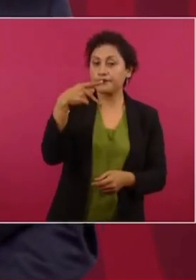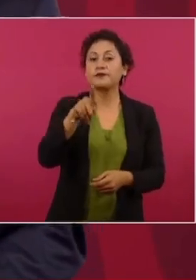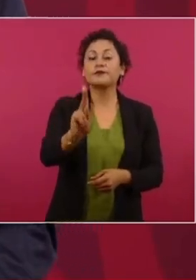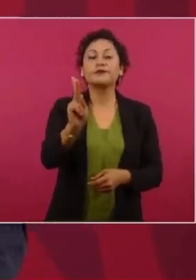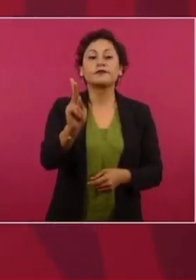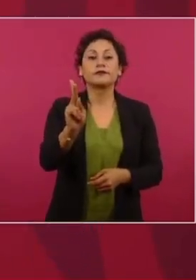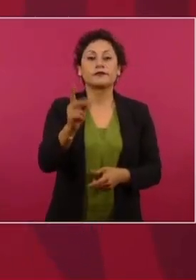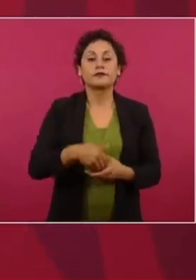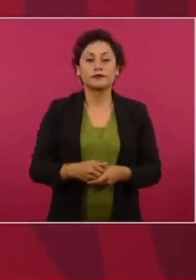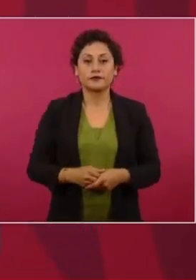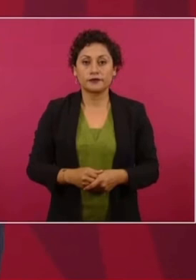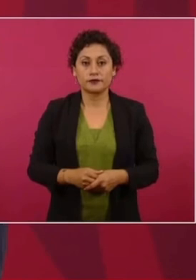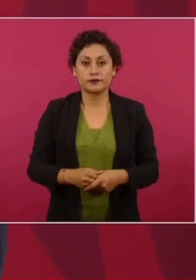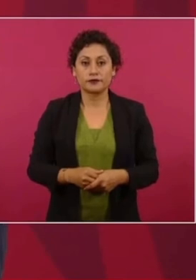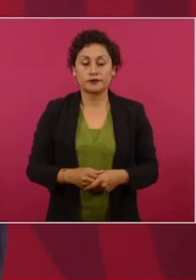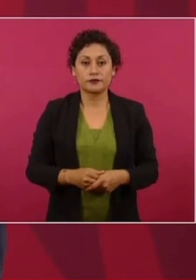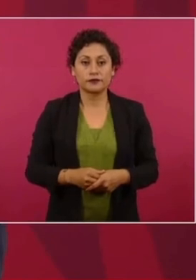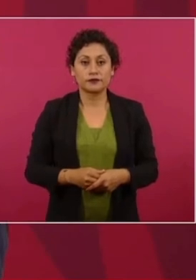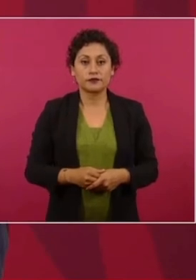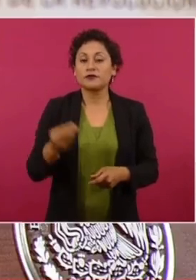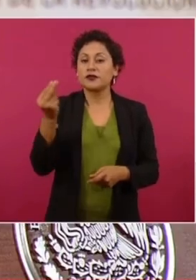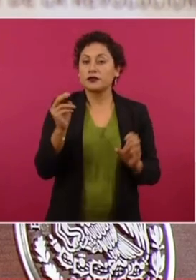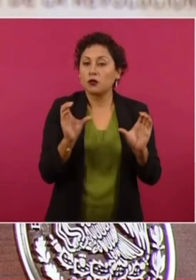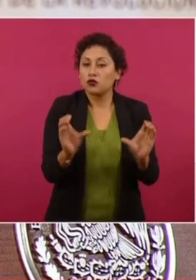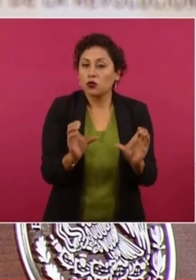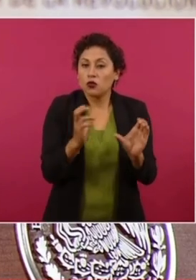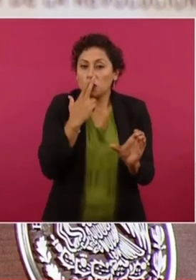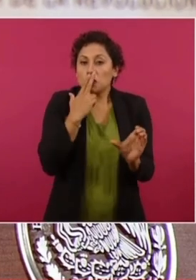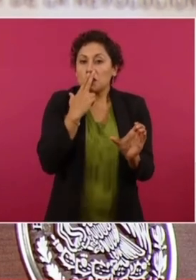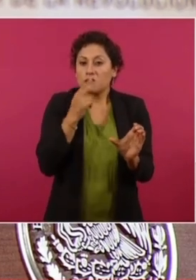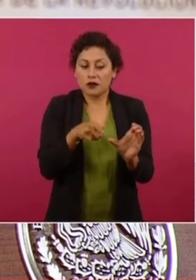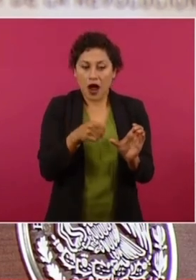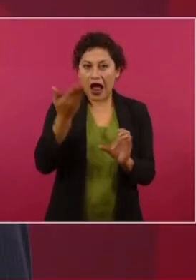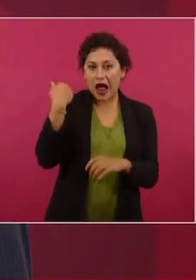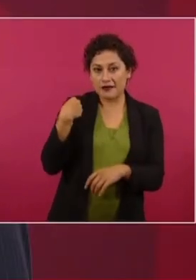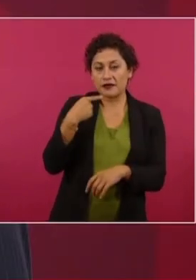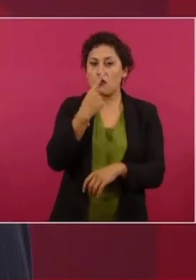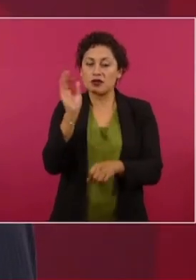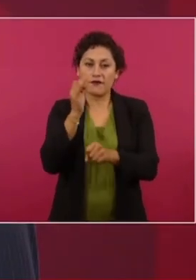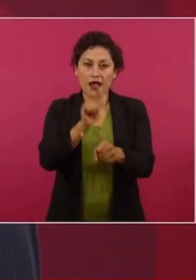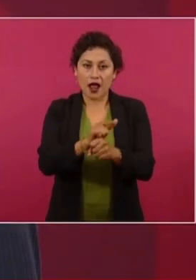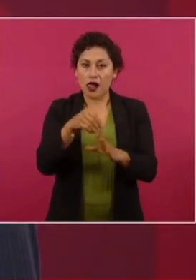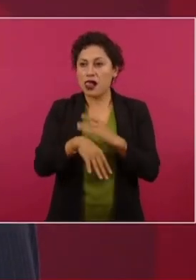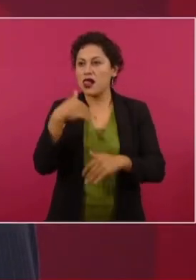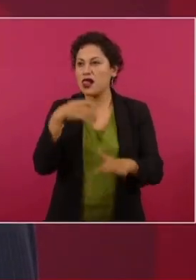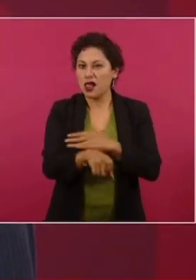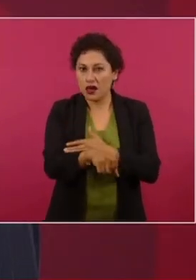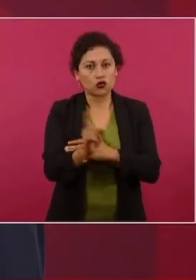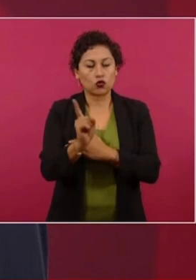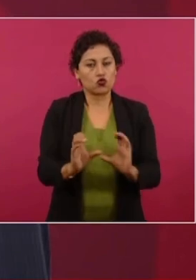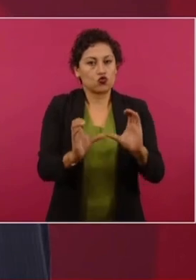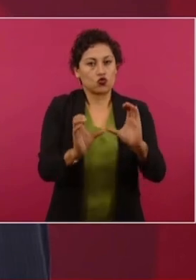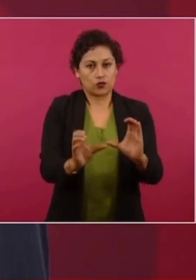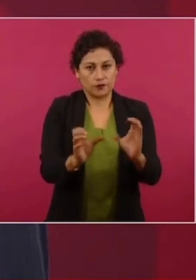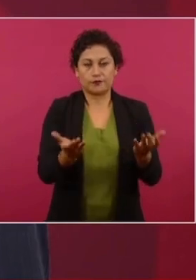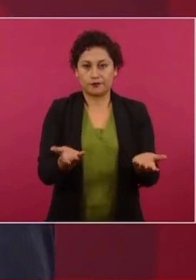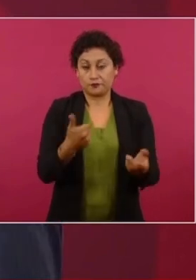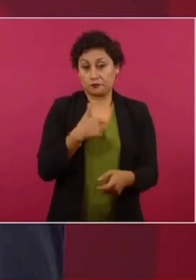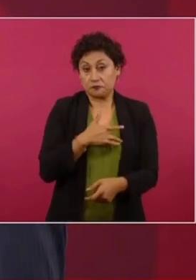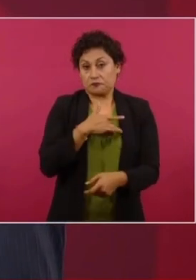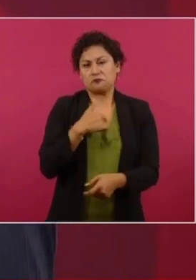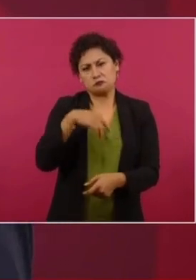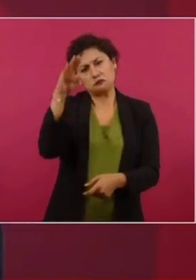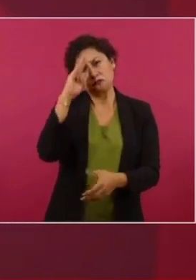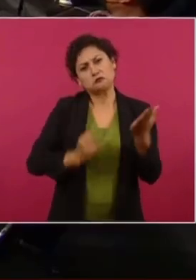que no se eche a perder, como pasó con la Policía Federal. Y yo siento y estoy convencido de